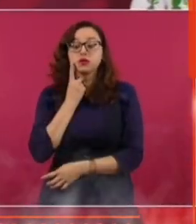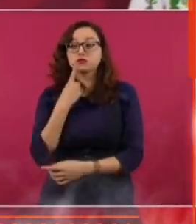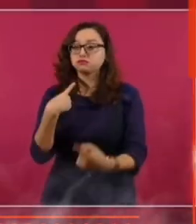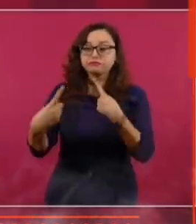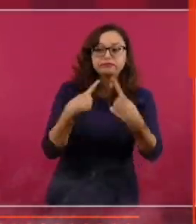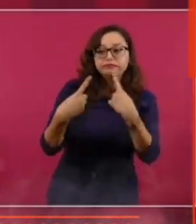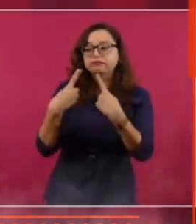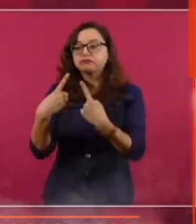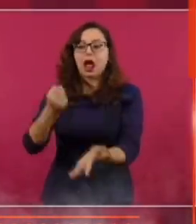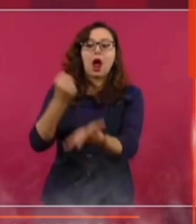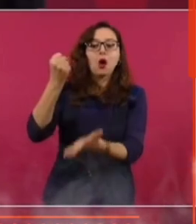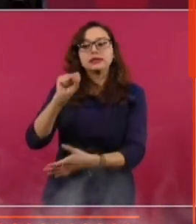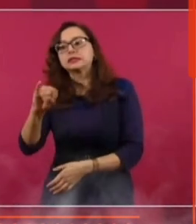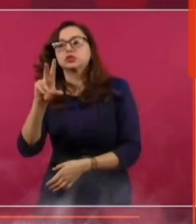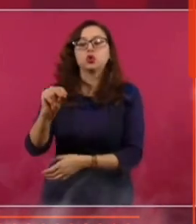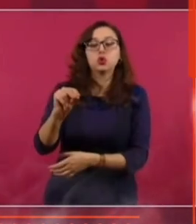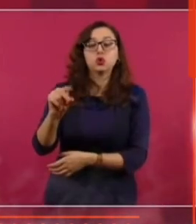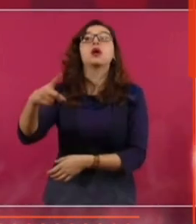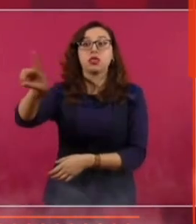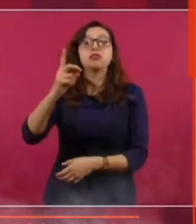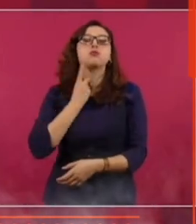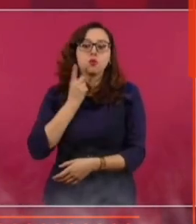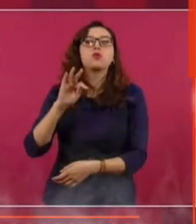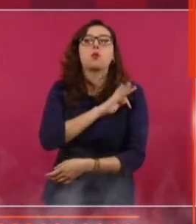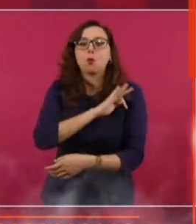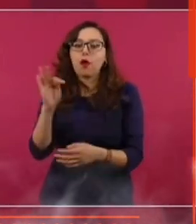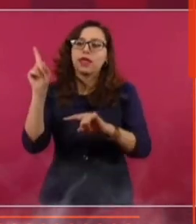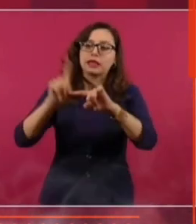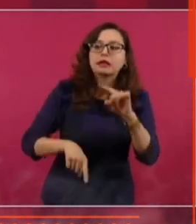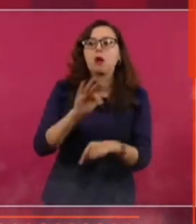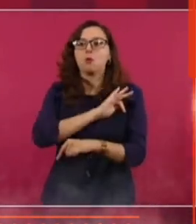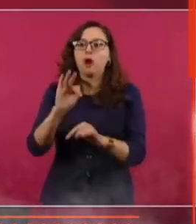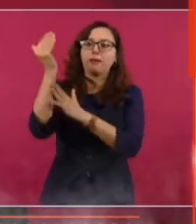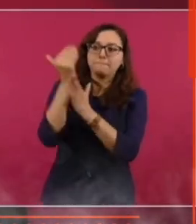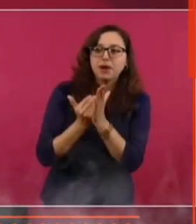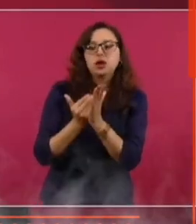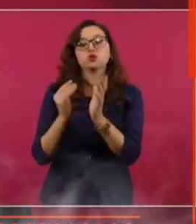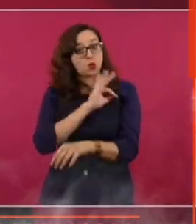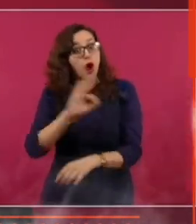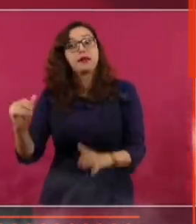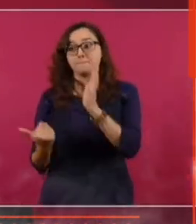del presupuesto. Entonces, ahí sí, pueden hacer los ajustes.